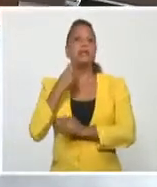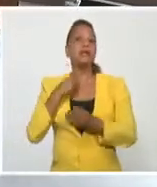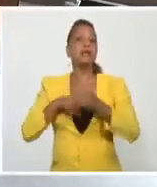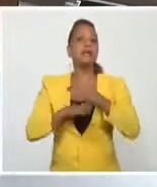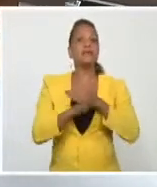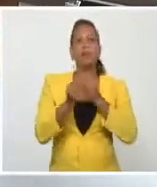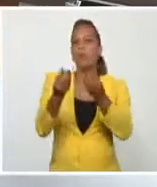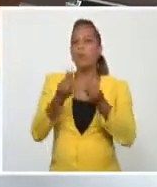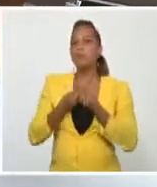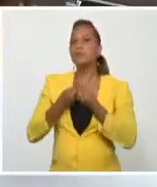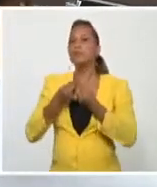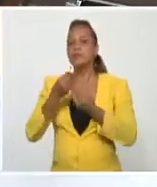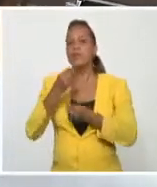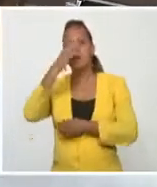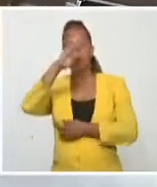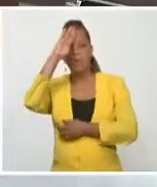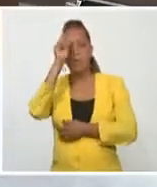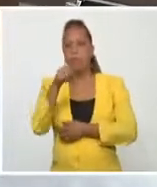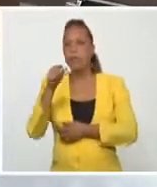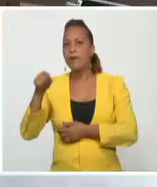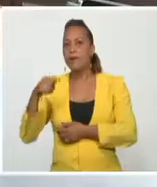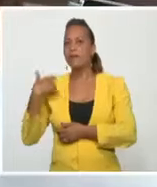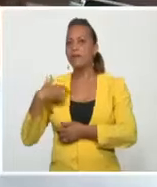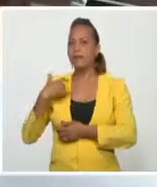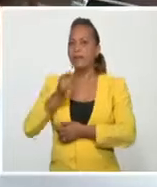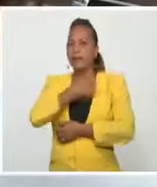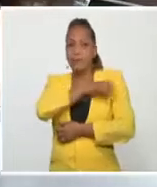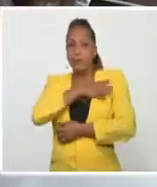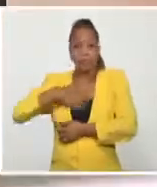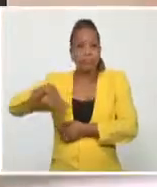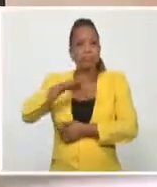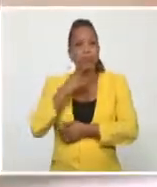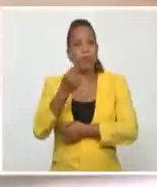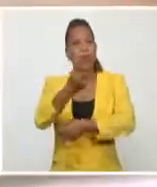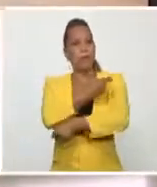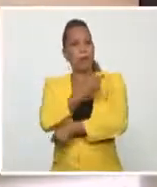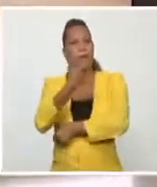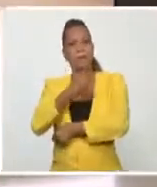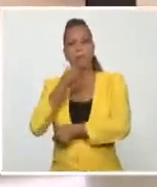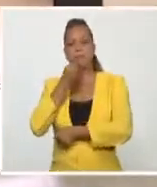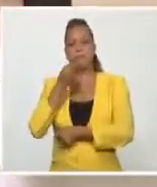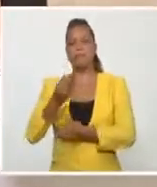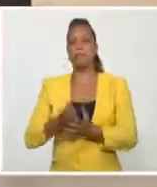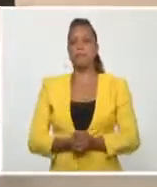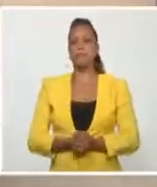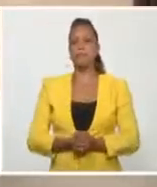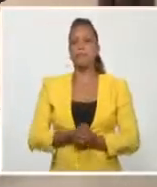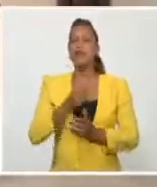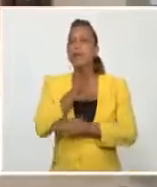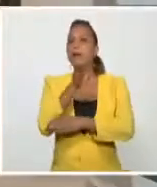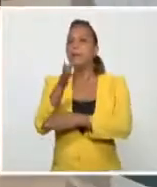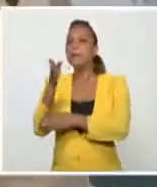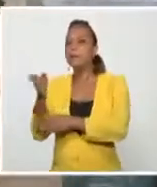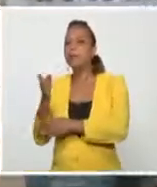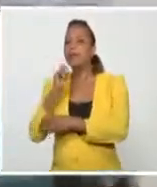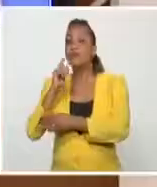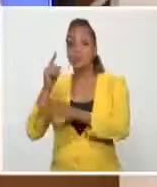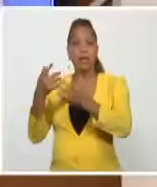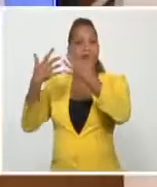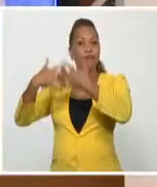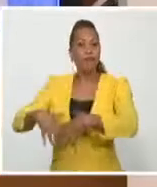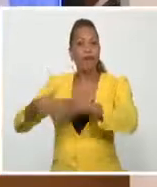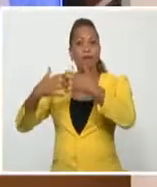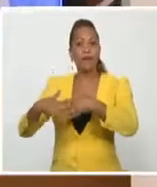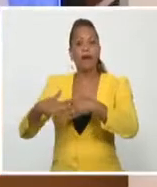como de los argentinos y de toda la región, a la prevención primaria tras de las vacunas. En un recorrido por la planta de fabricación del